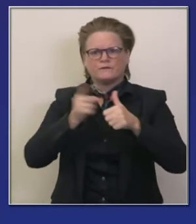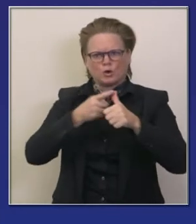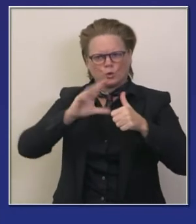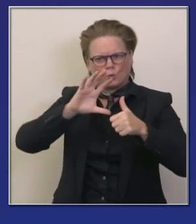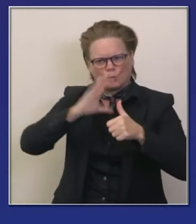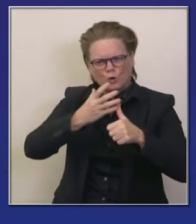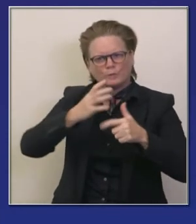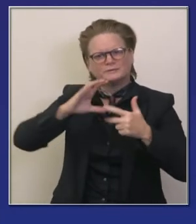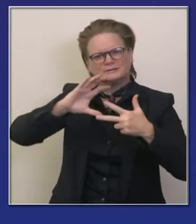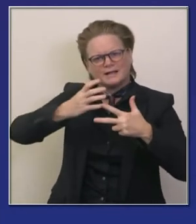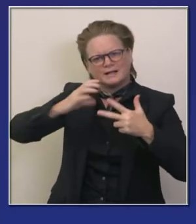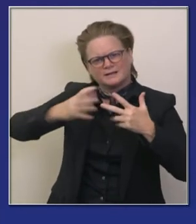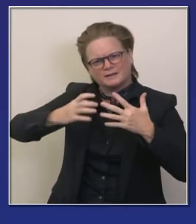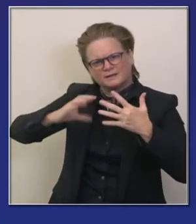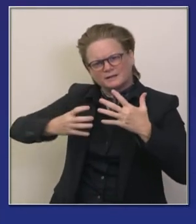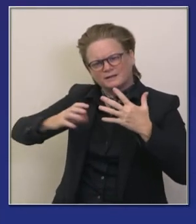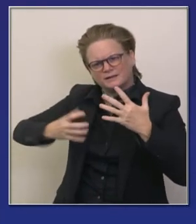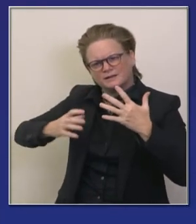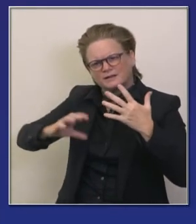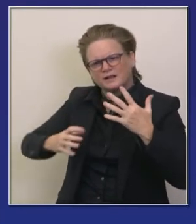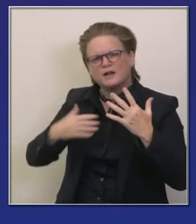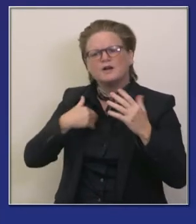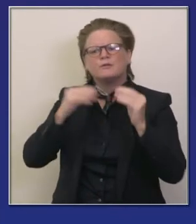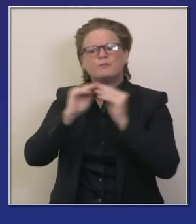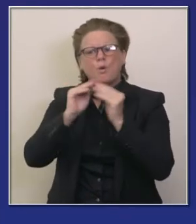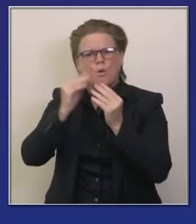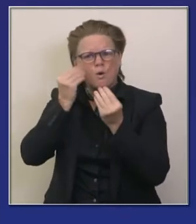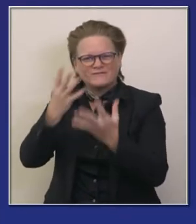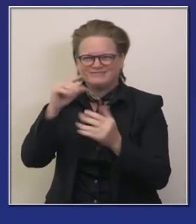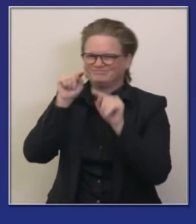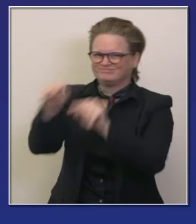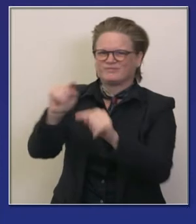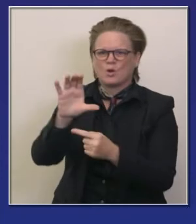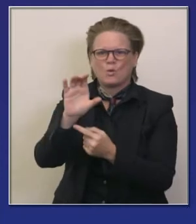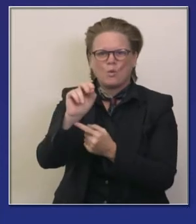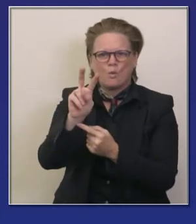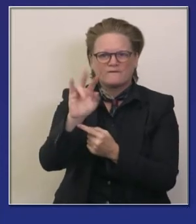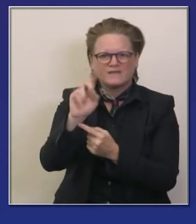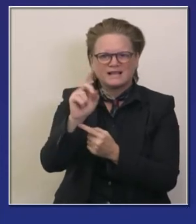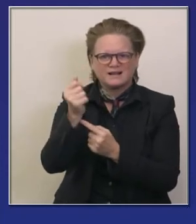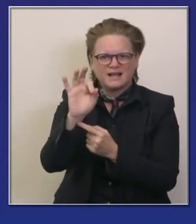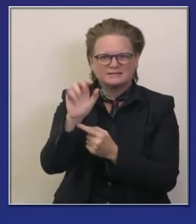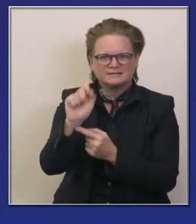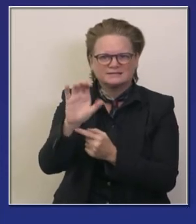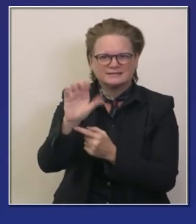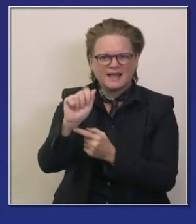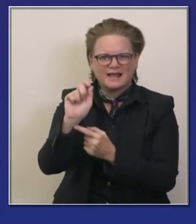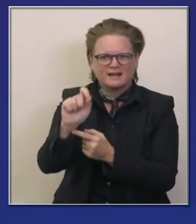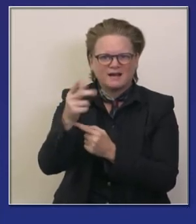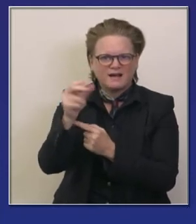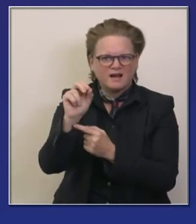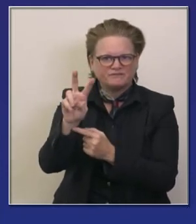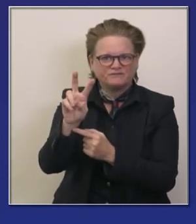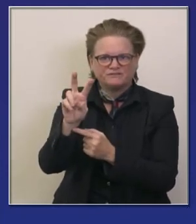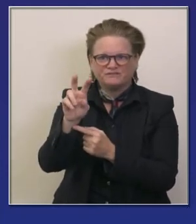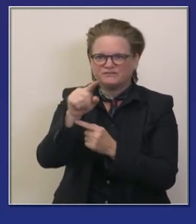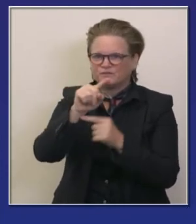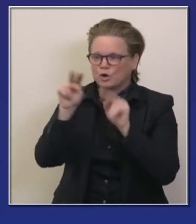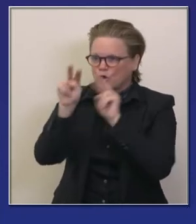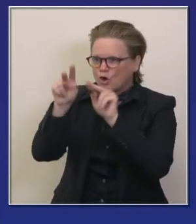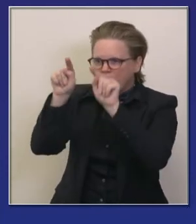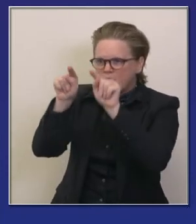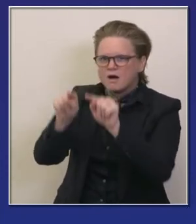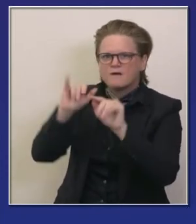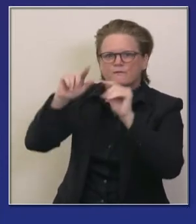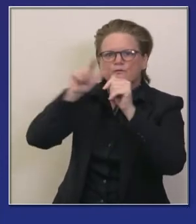para la distribución de la vacuna pero pueden fijarse en el sitio web COVID19.ca.gov para descubrir todos los detalles